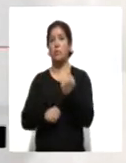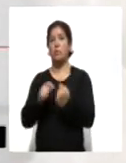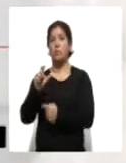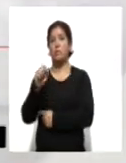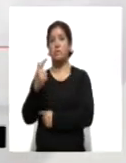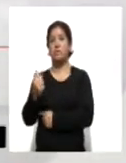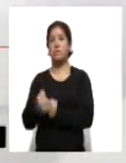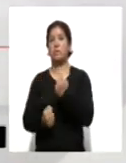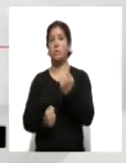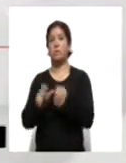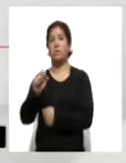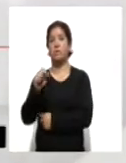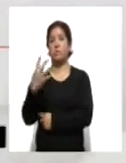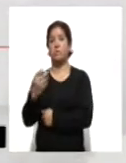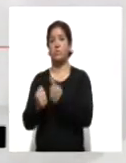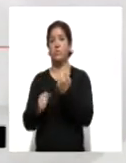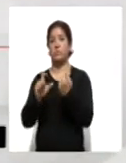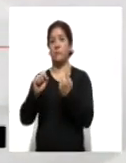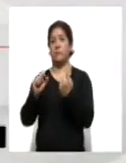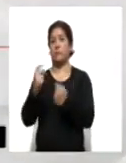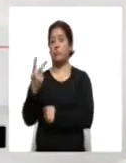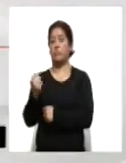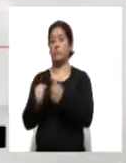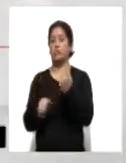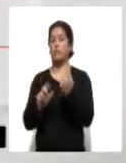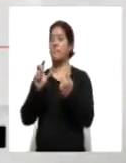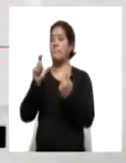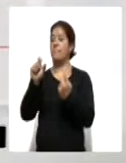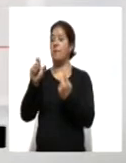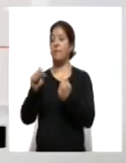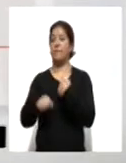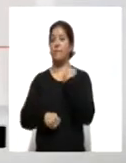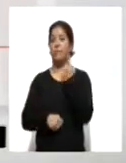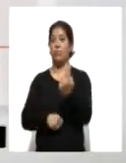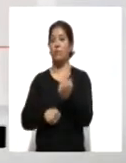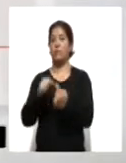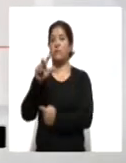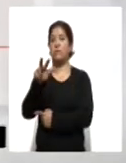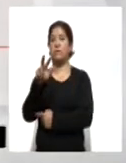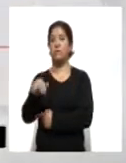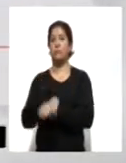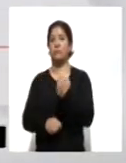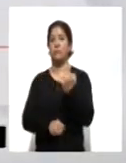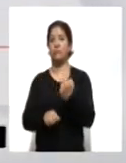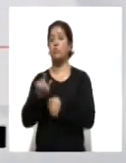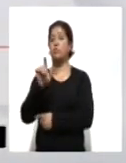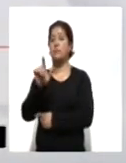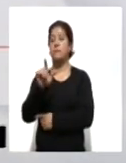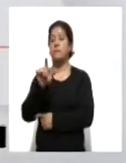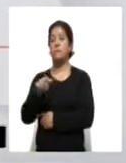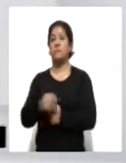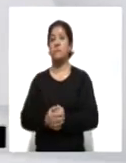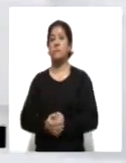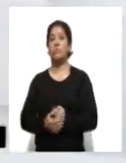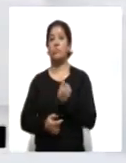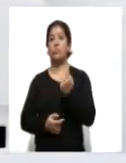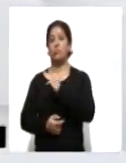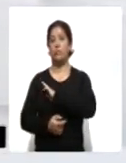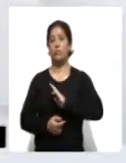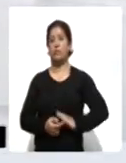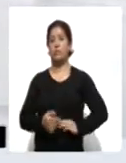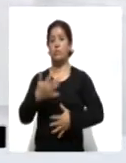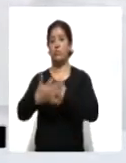Muñoz de Domingo Arenas 24, Quiletla 22, Santa Polonia Teacalco 20, Españita 18, Lázaro Cárdenas 17,